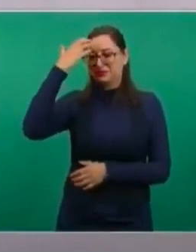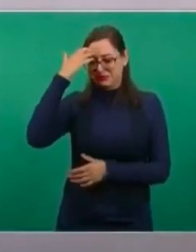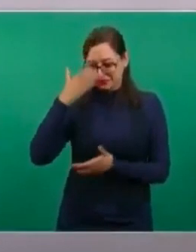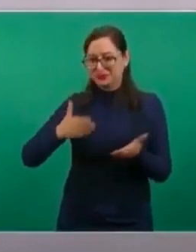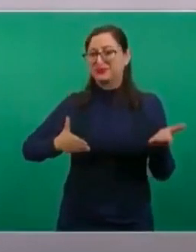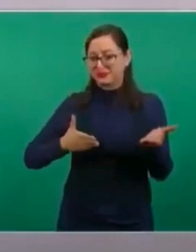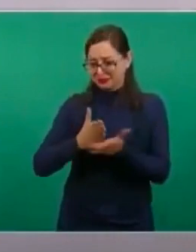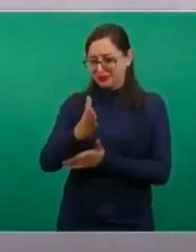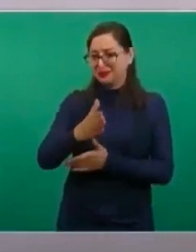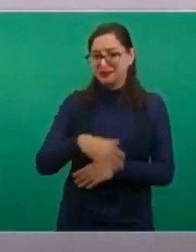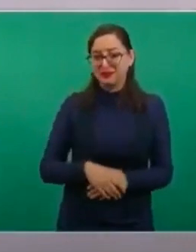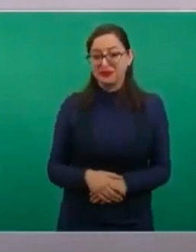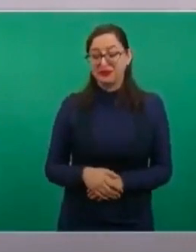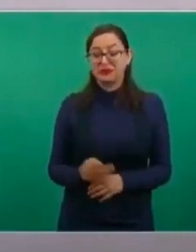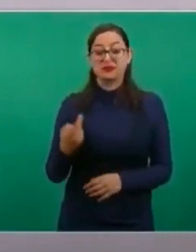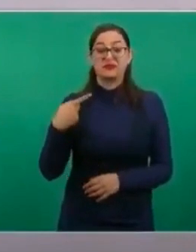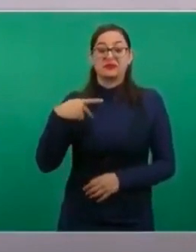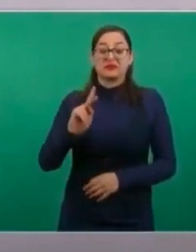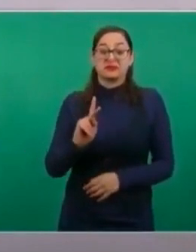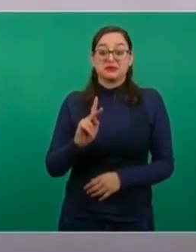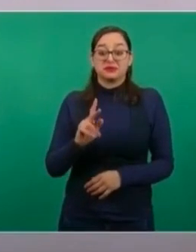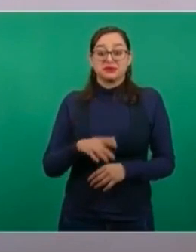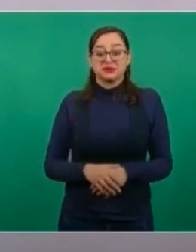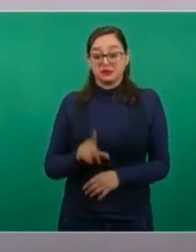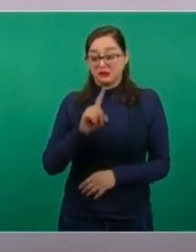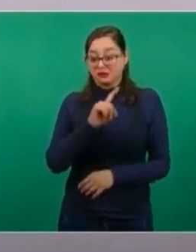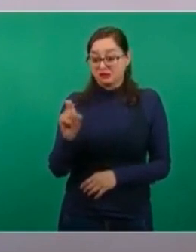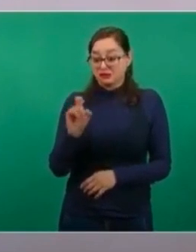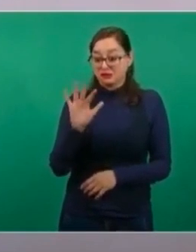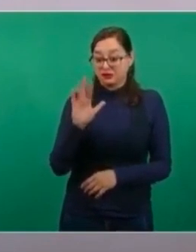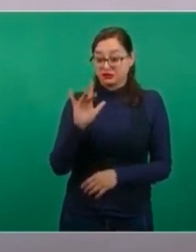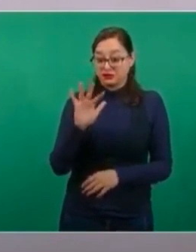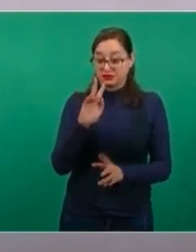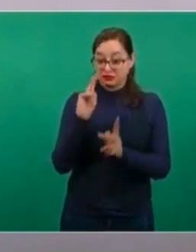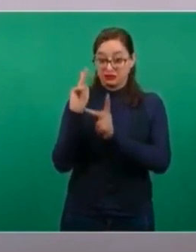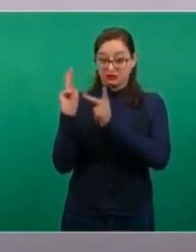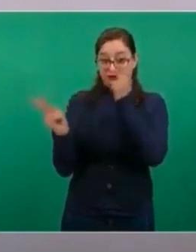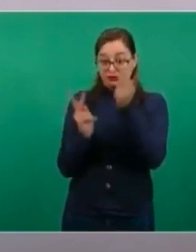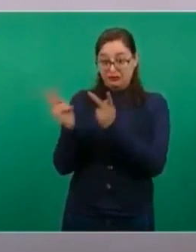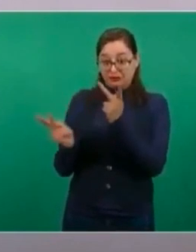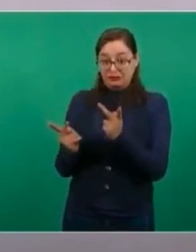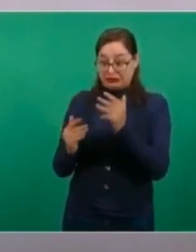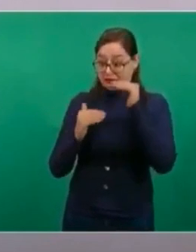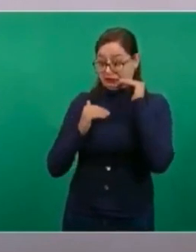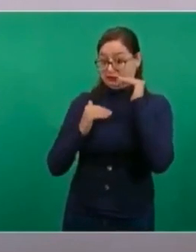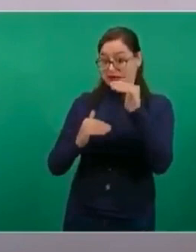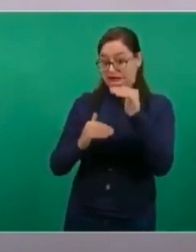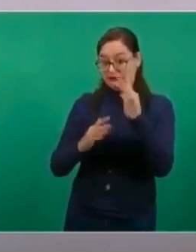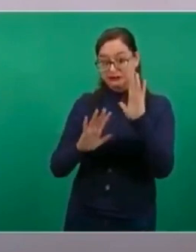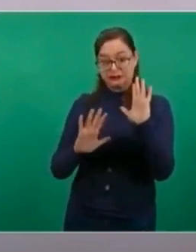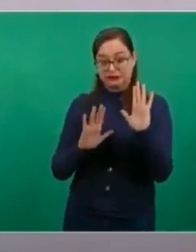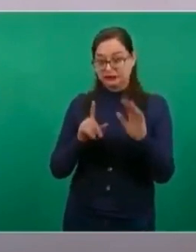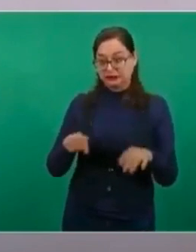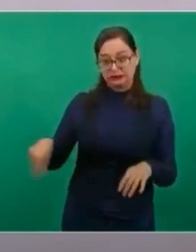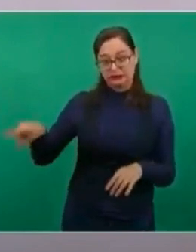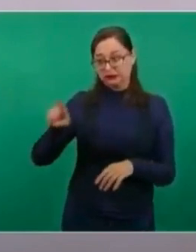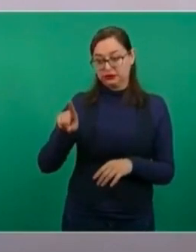150 preguntas, para ajustar a los 150 que podían entrar,